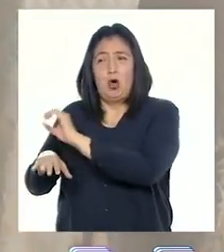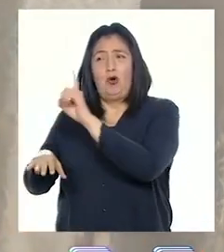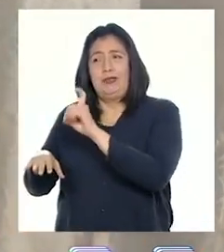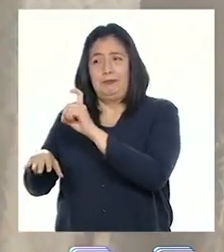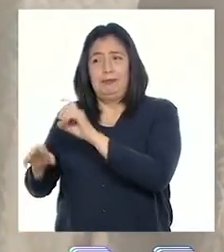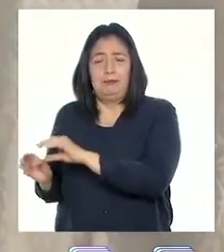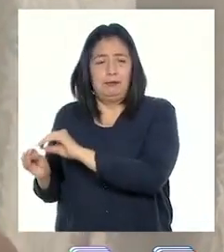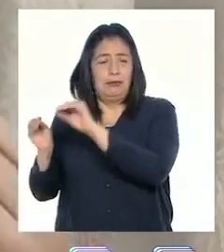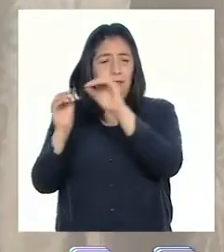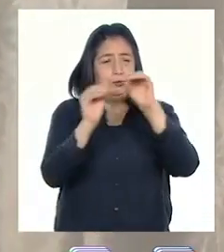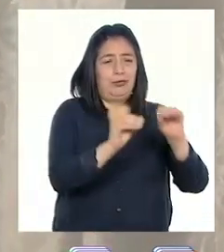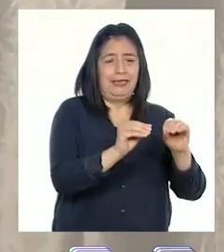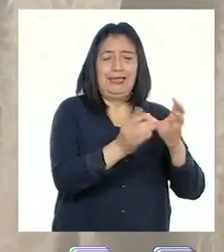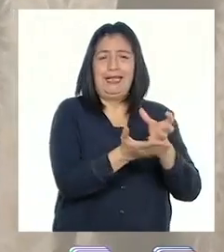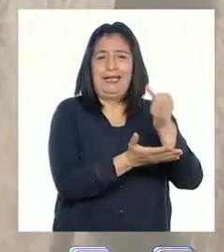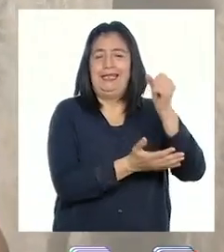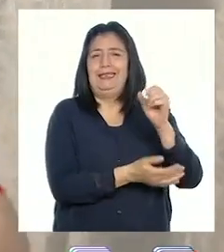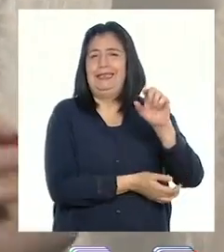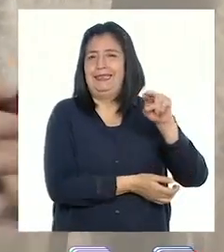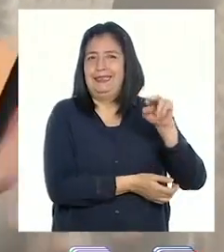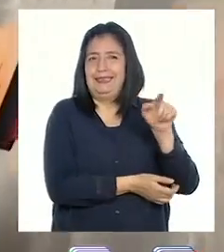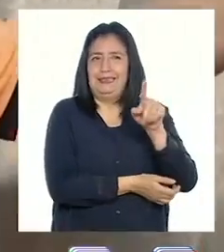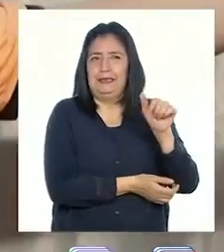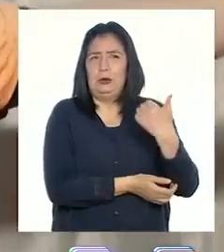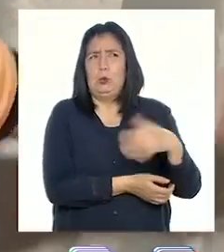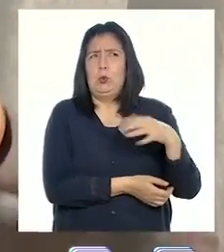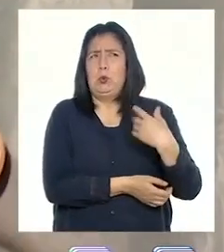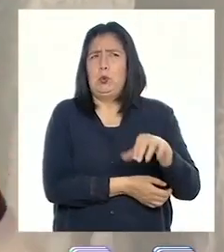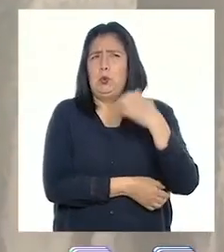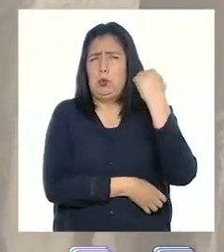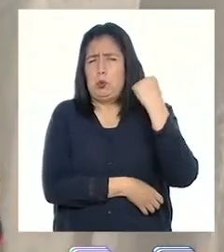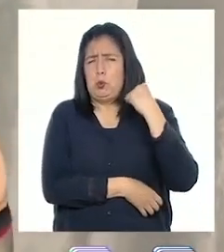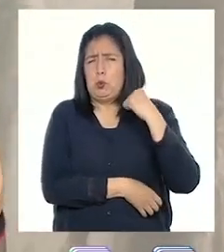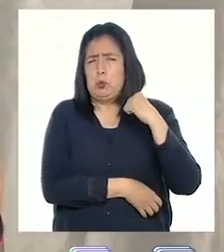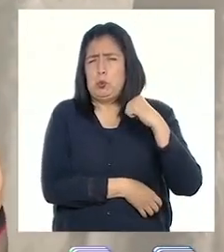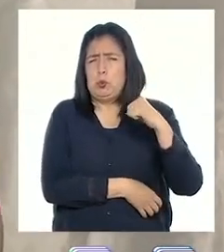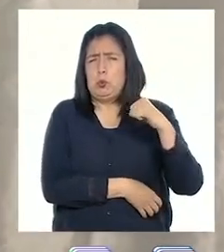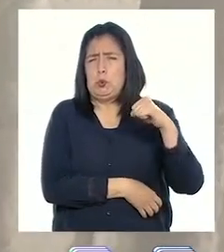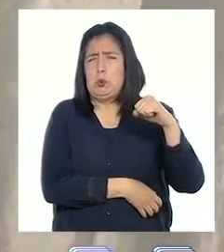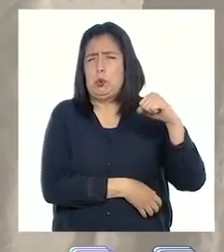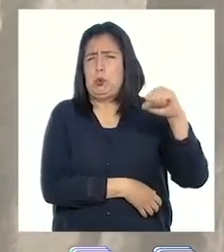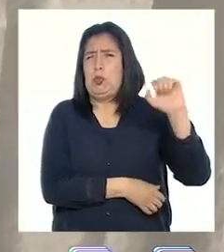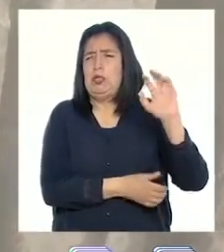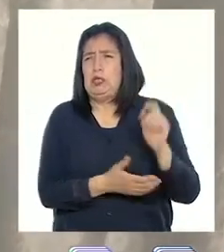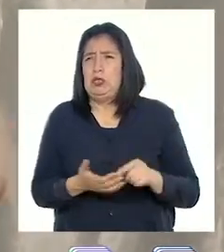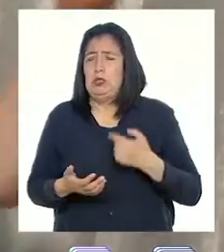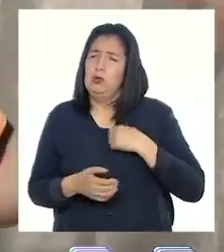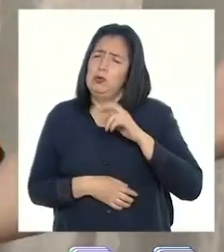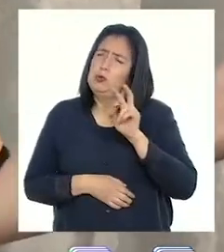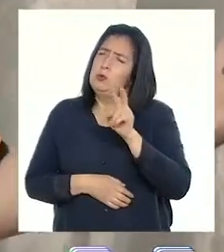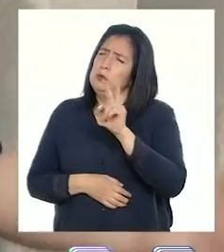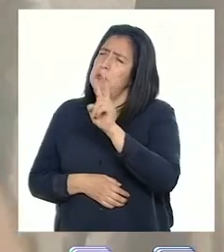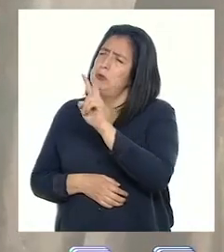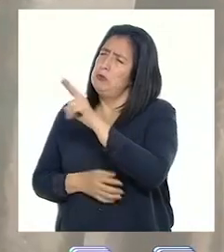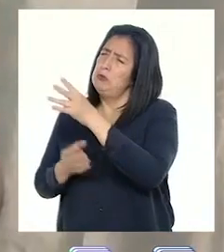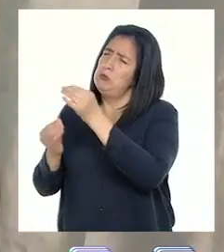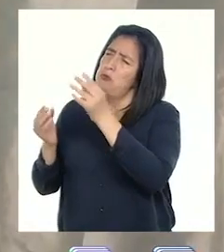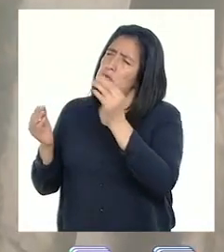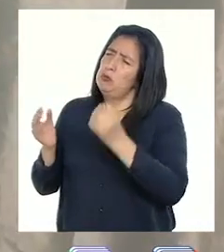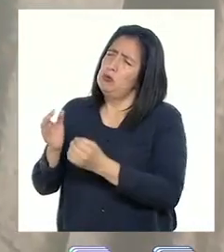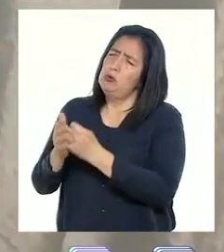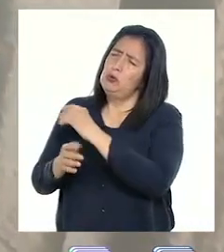a Nazca. Fue un viaje muy largo, en el que vi muchos paisajes,